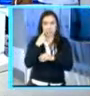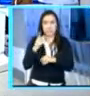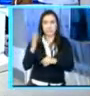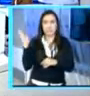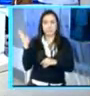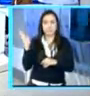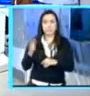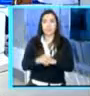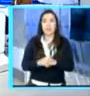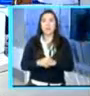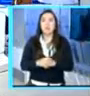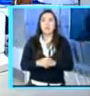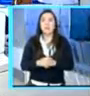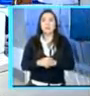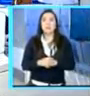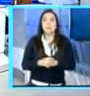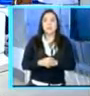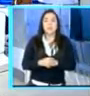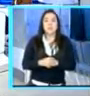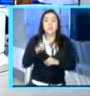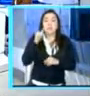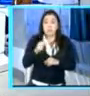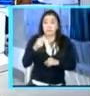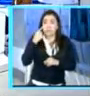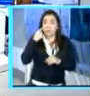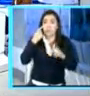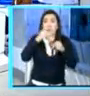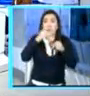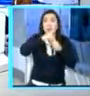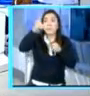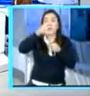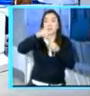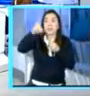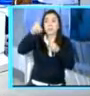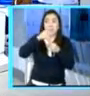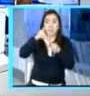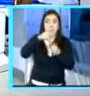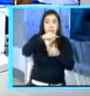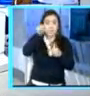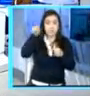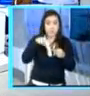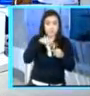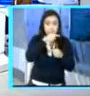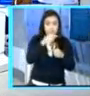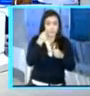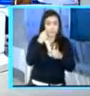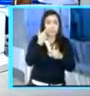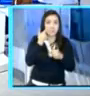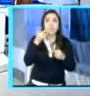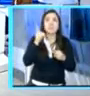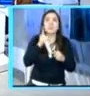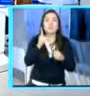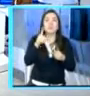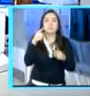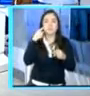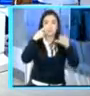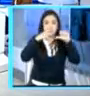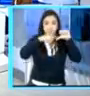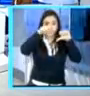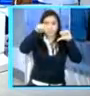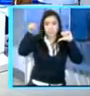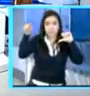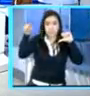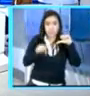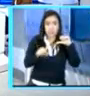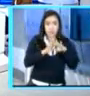específicamente las alcaldías y en qué departamentos estuvieron punteando. Así que vamos a poner la primera gráfica en pantalla para ver justamente eso. Ahí vemos